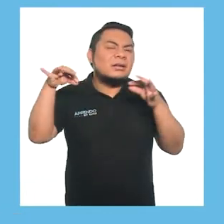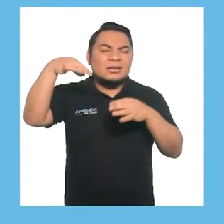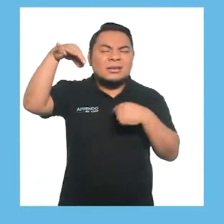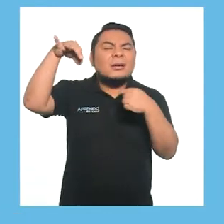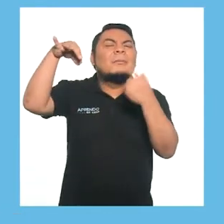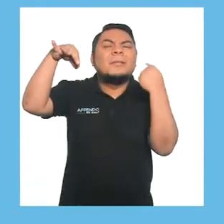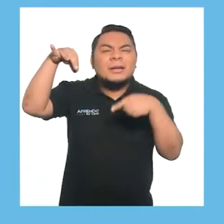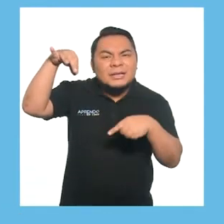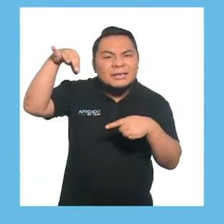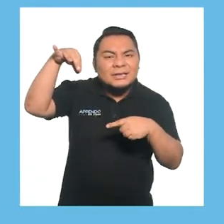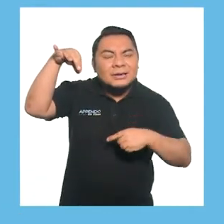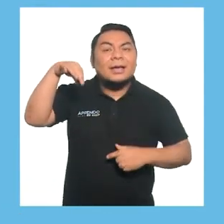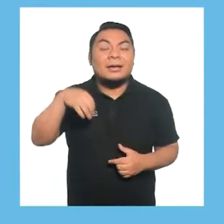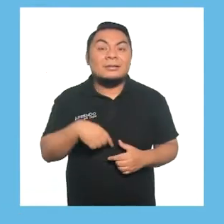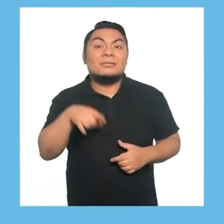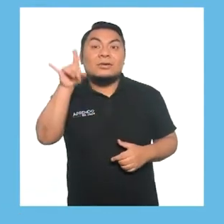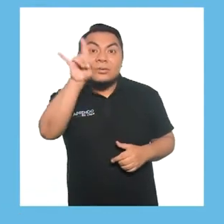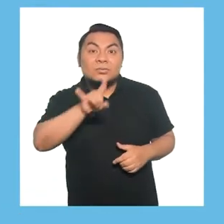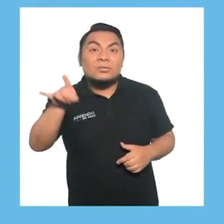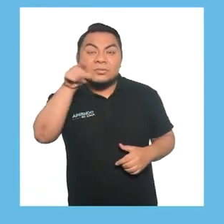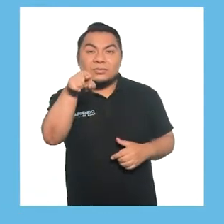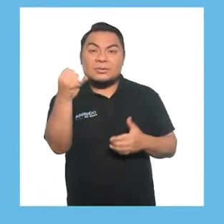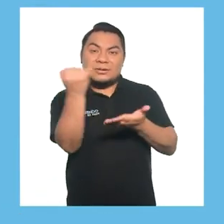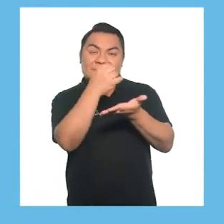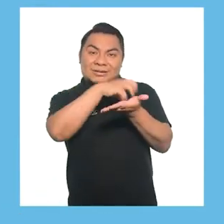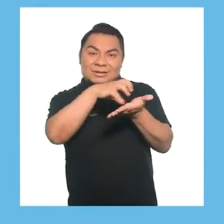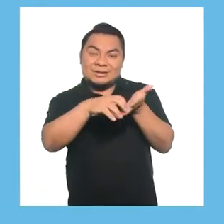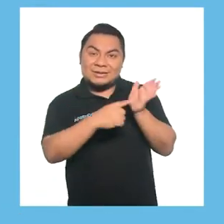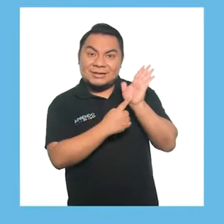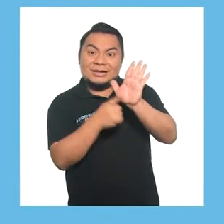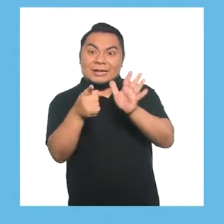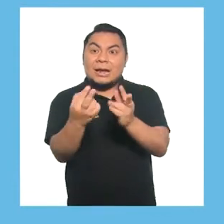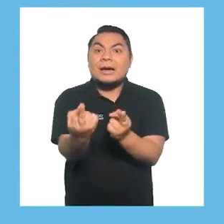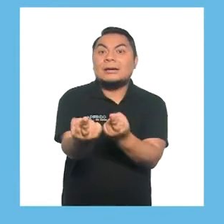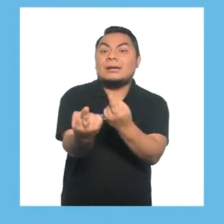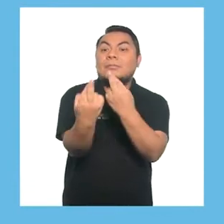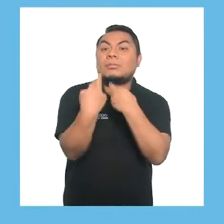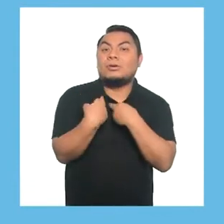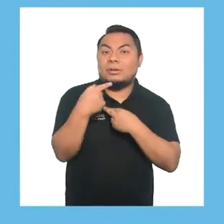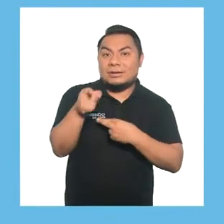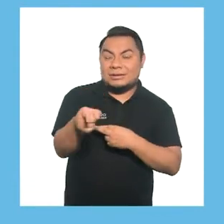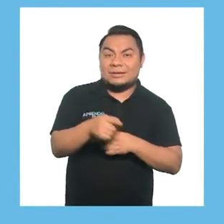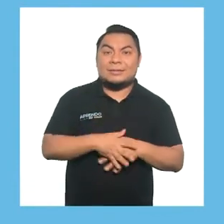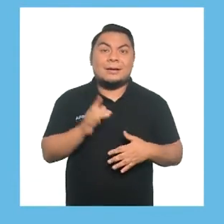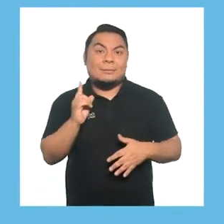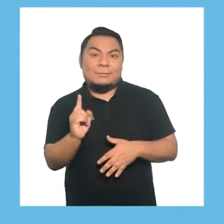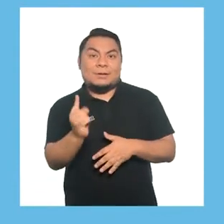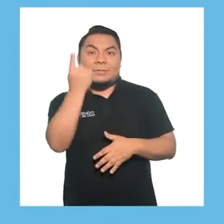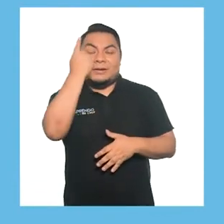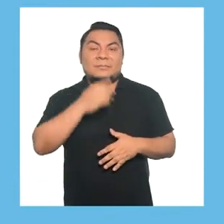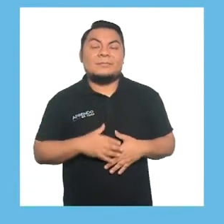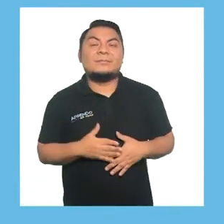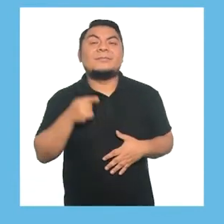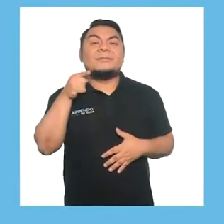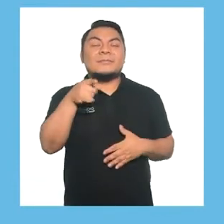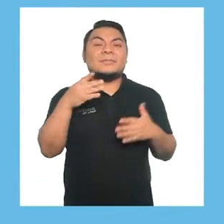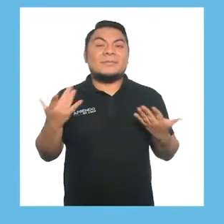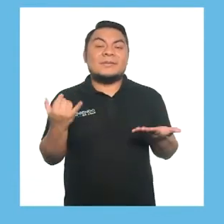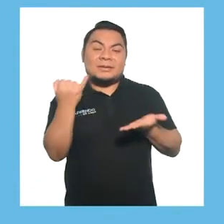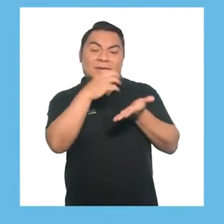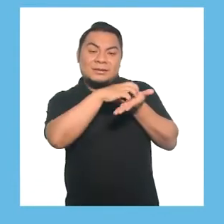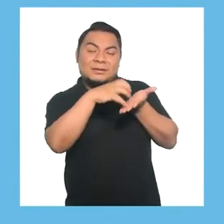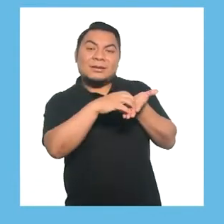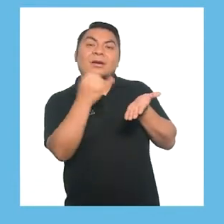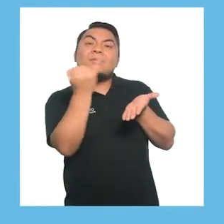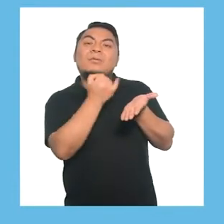pañuelos? Usemos los siguientes pictogramas para que responda. Primero, muéstrale el